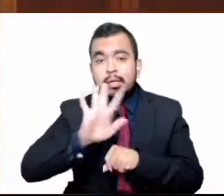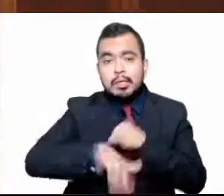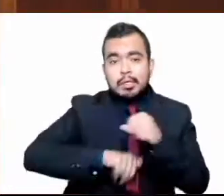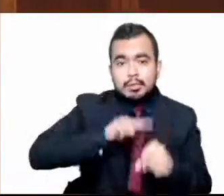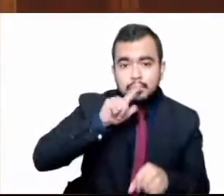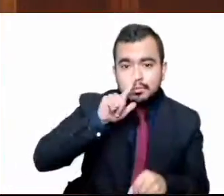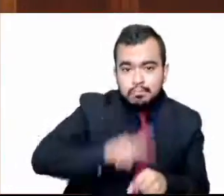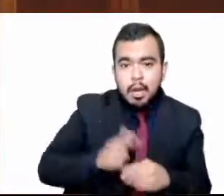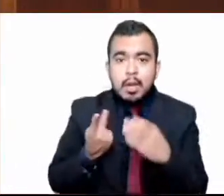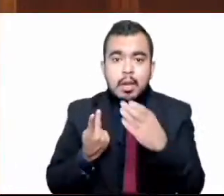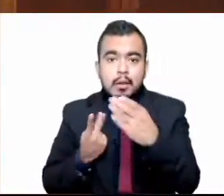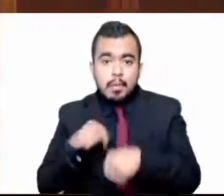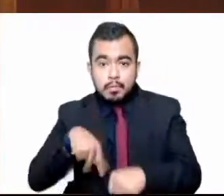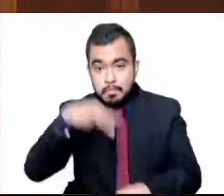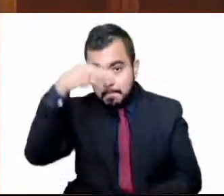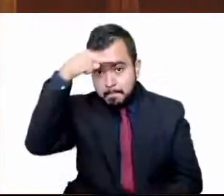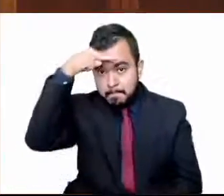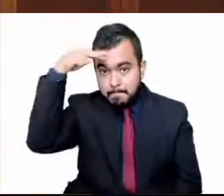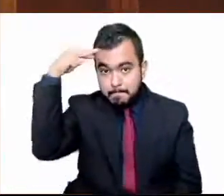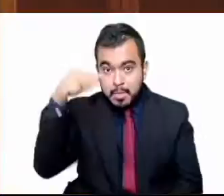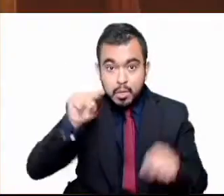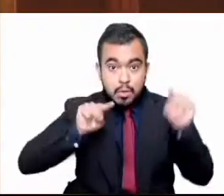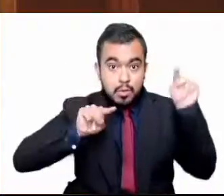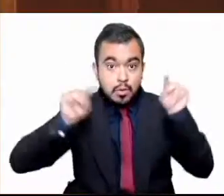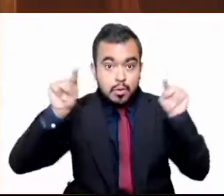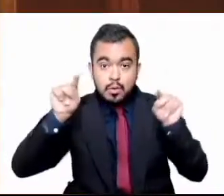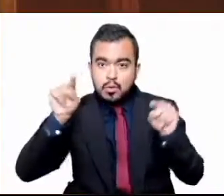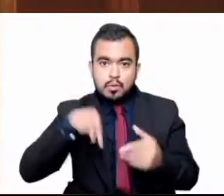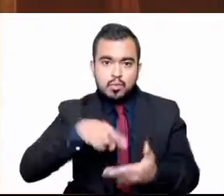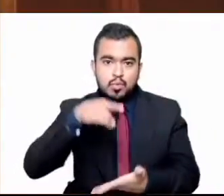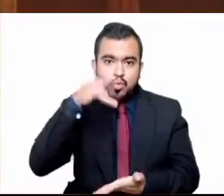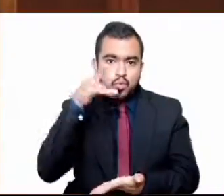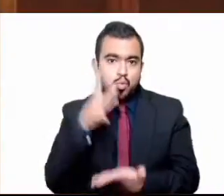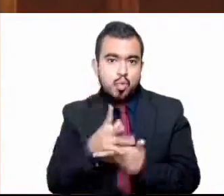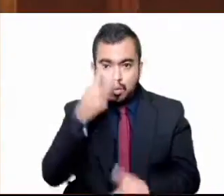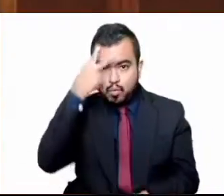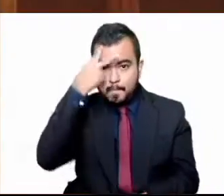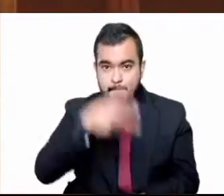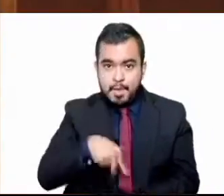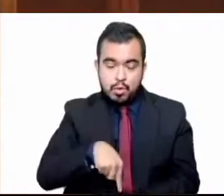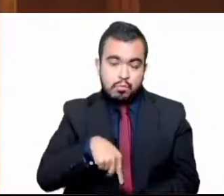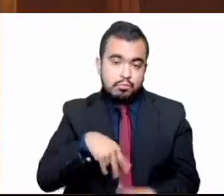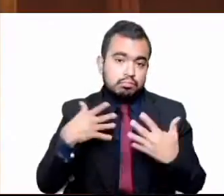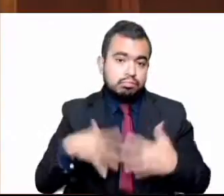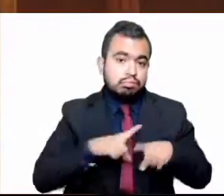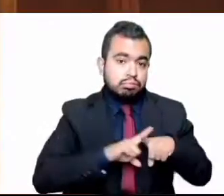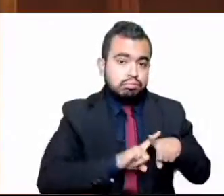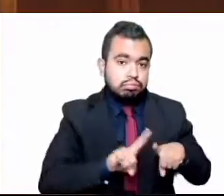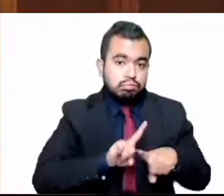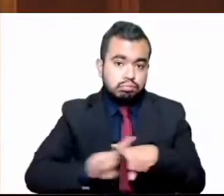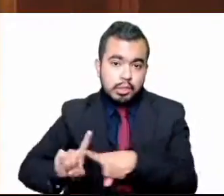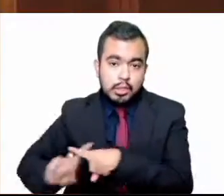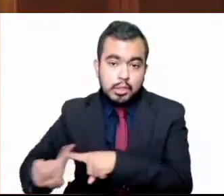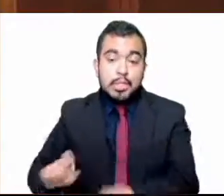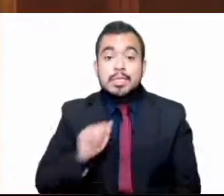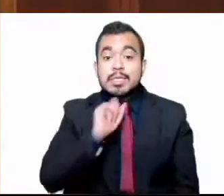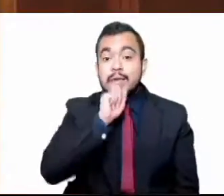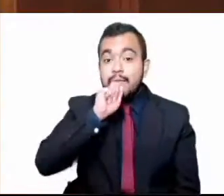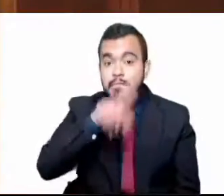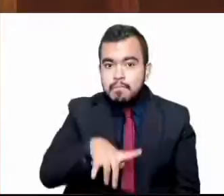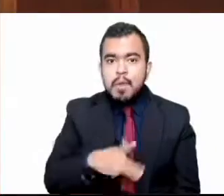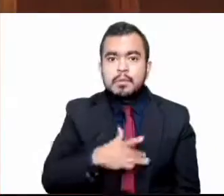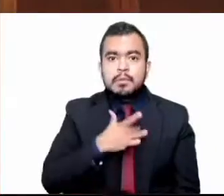en otras demarcaciones territoriales. Además, concentra prácticamente todos los climas del mundo.